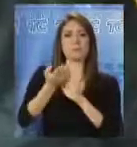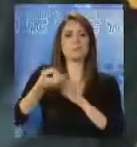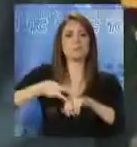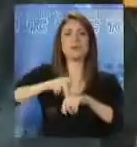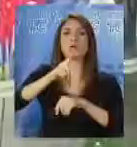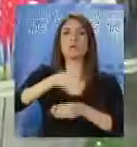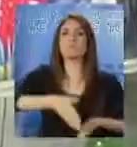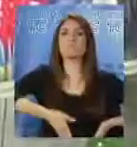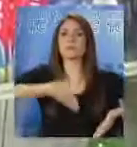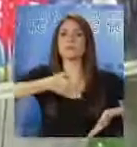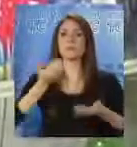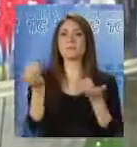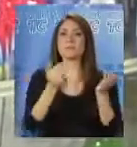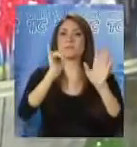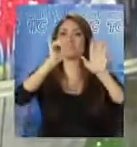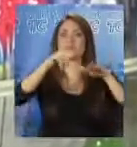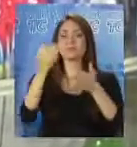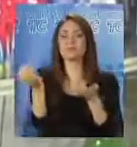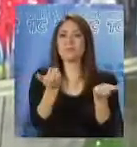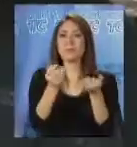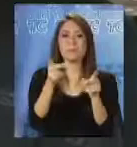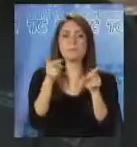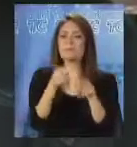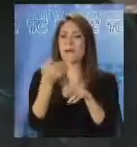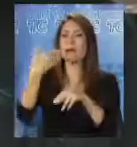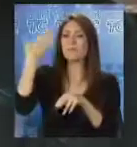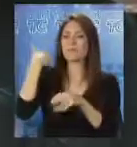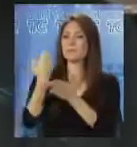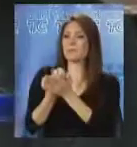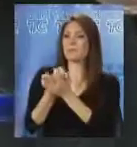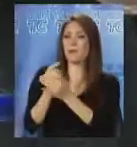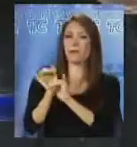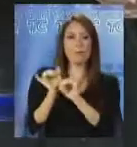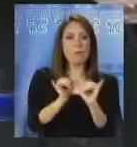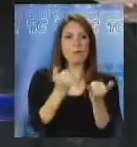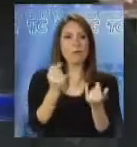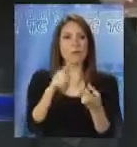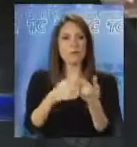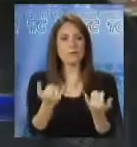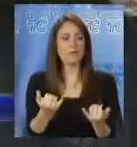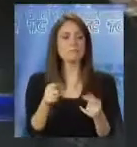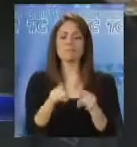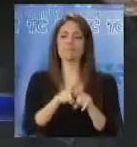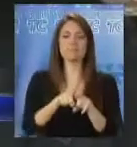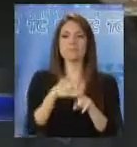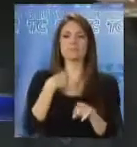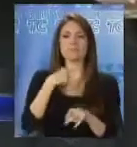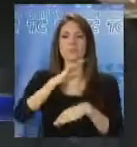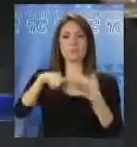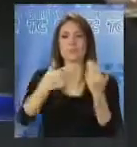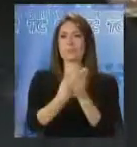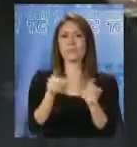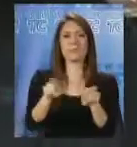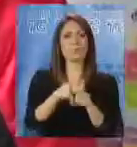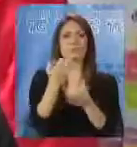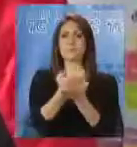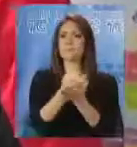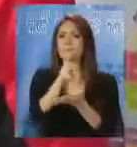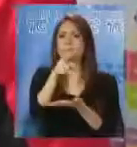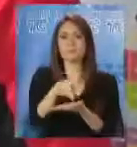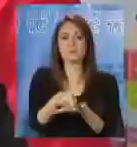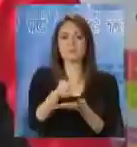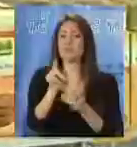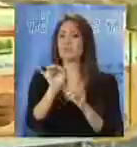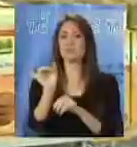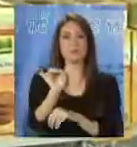desechables para su bebé de seis meses a un mismo precio. Lo que son cositas para el baño, ese tipo de cosas, pero igual todo bien. Todo se